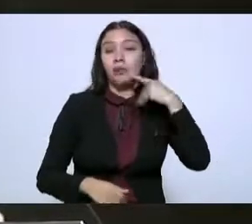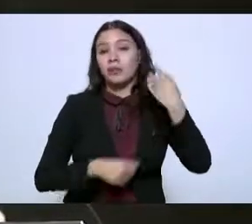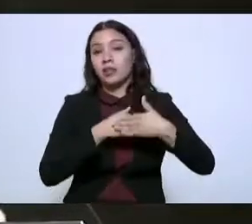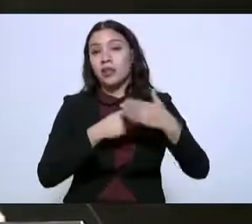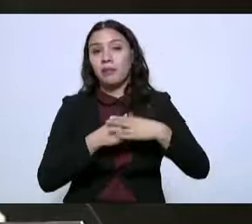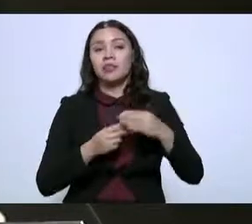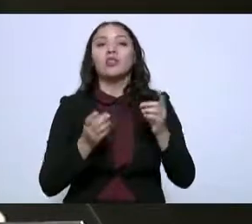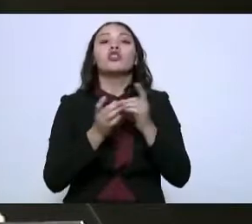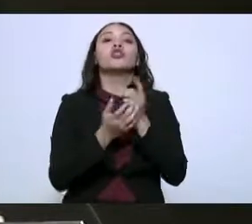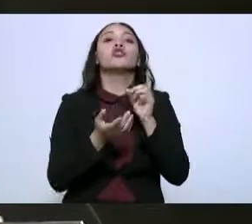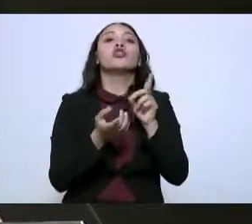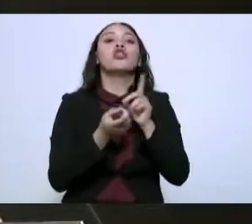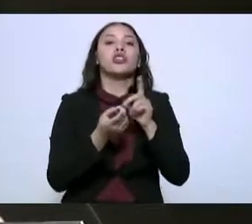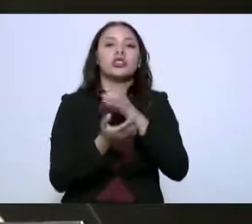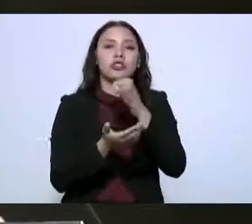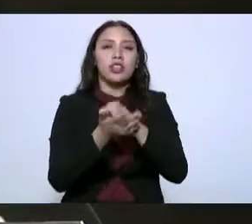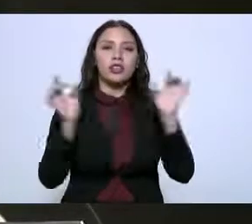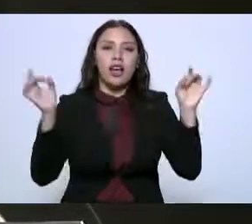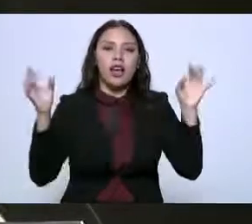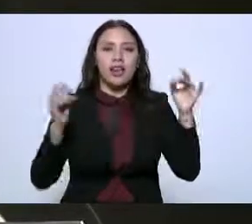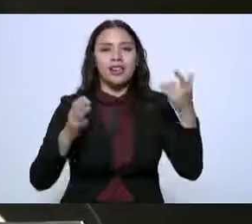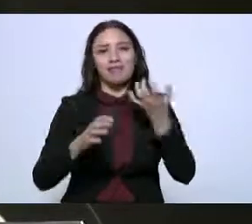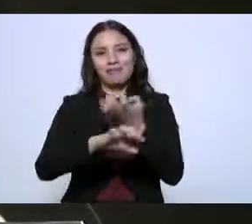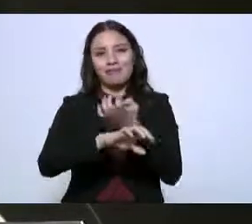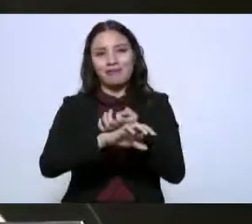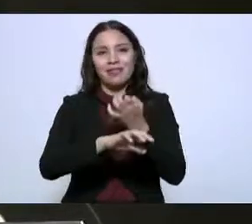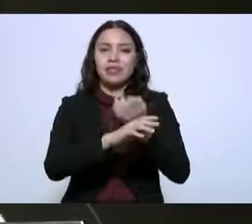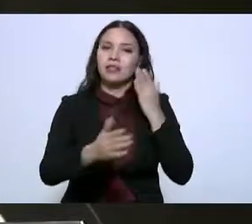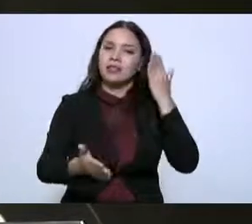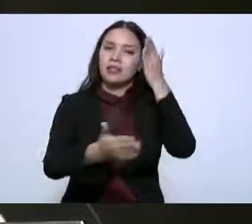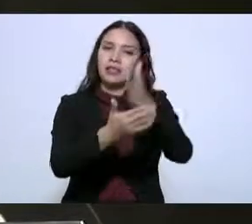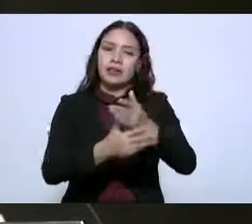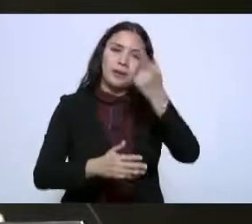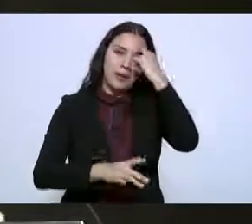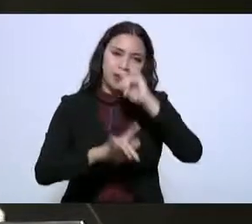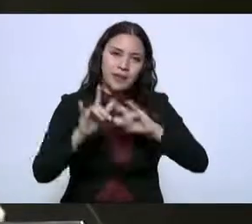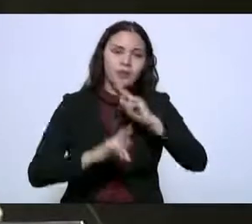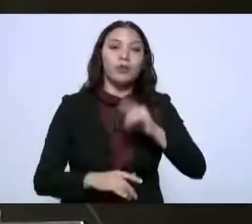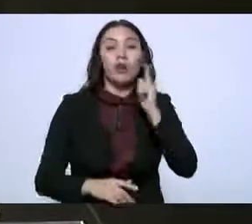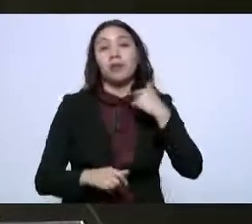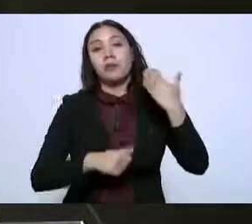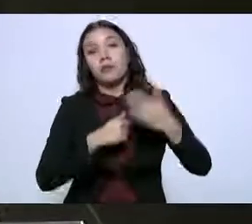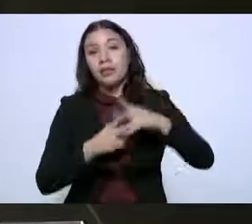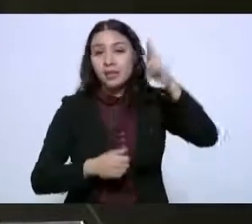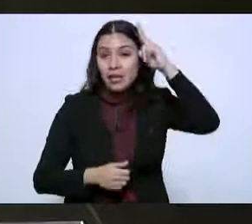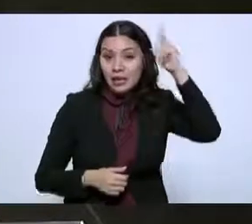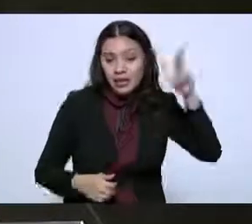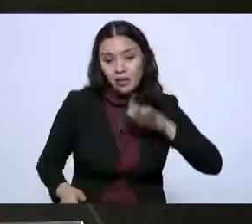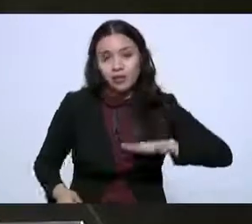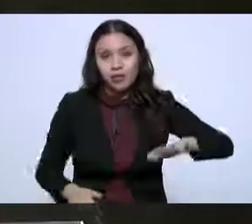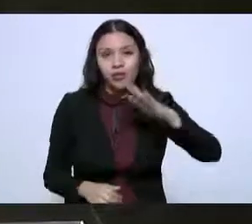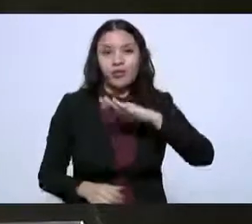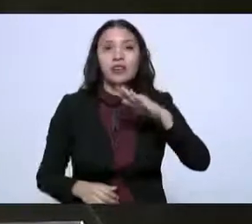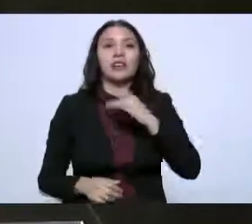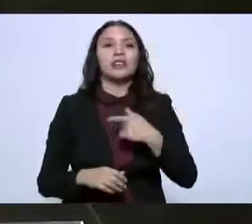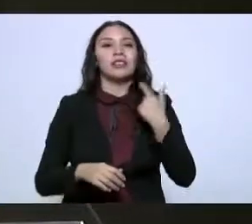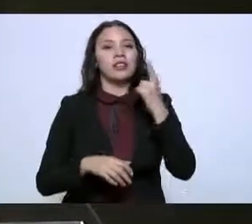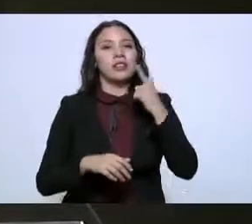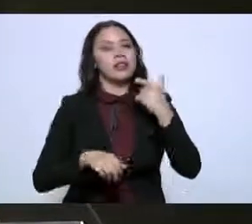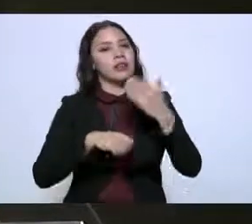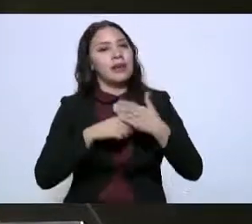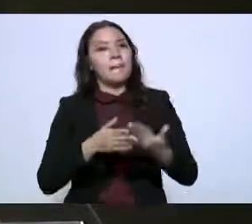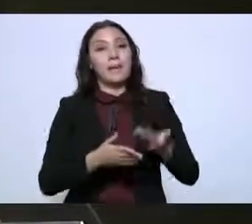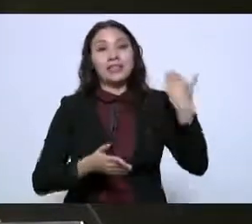en la quinta edición también de pueblos mágicos en Hidalgo también harán acto de presencia se tuvo buen